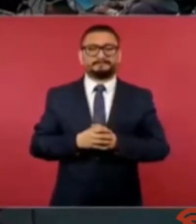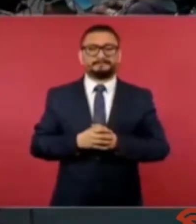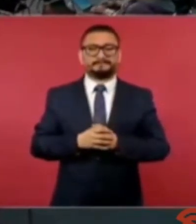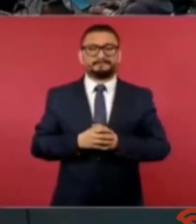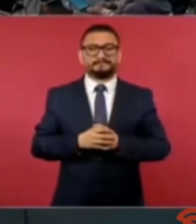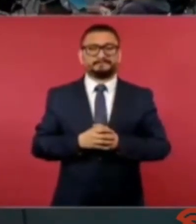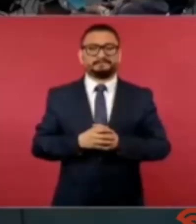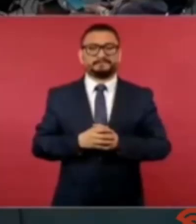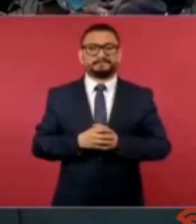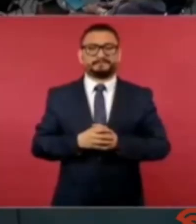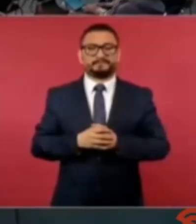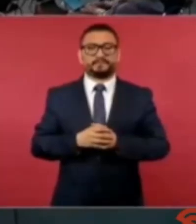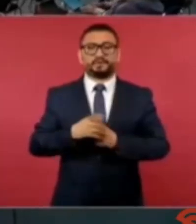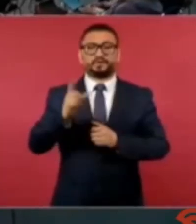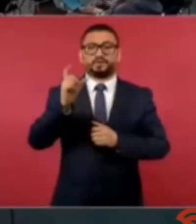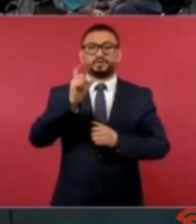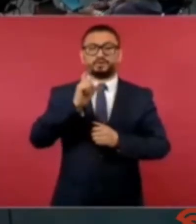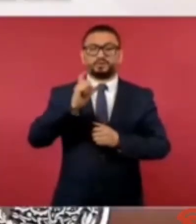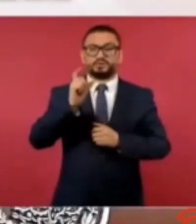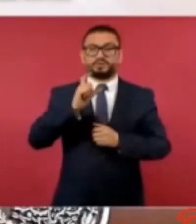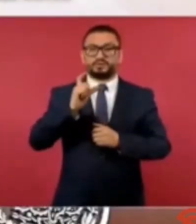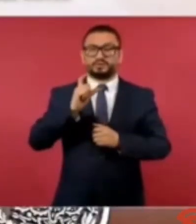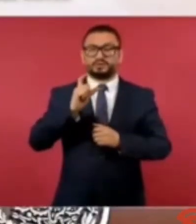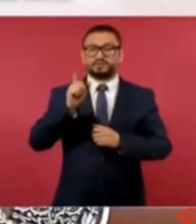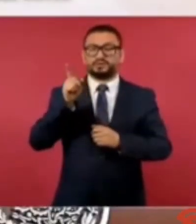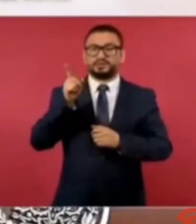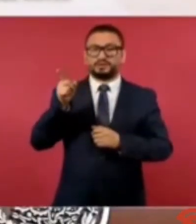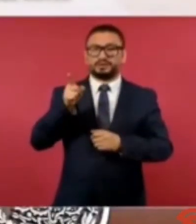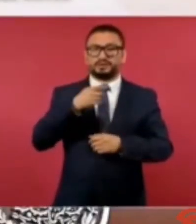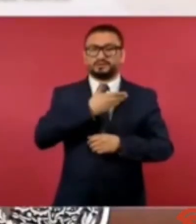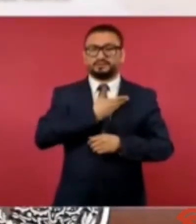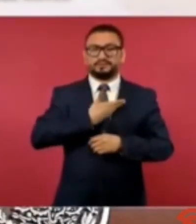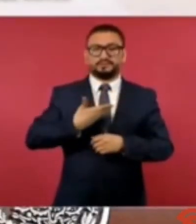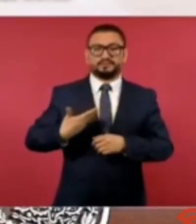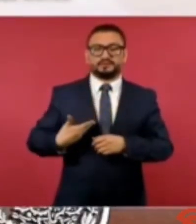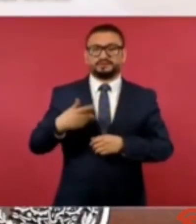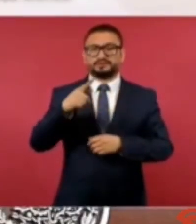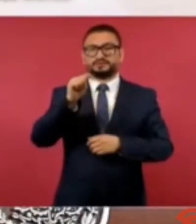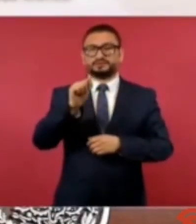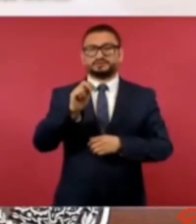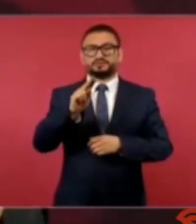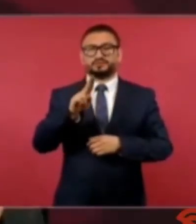principio del gobierno del presidente Trump